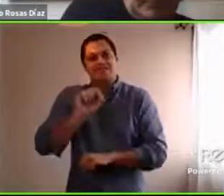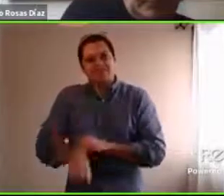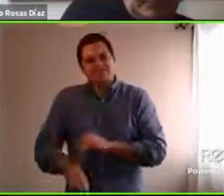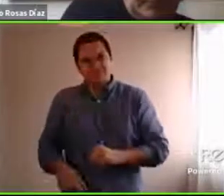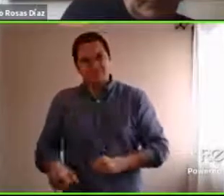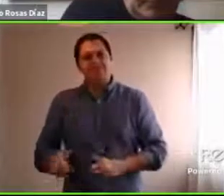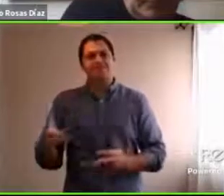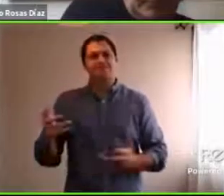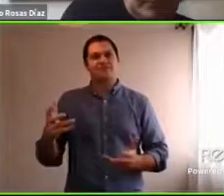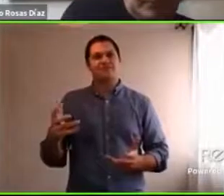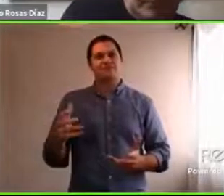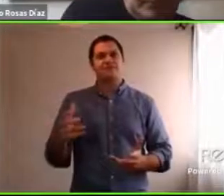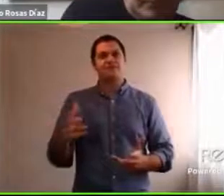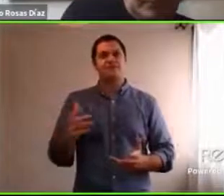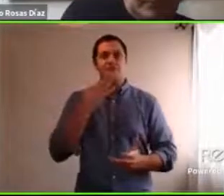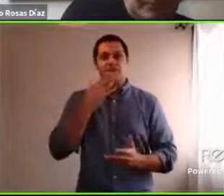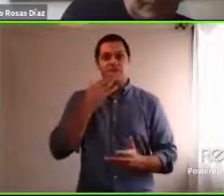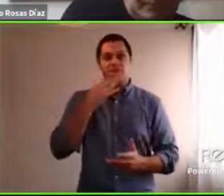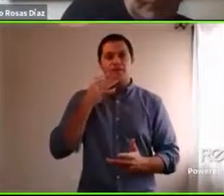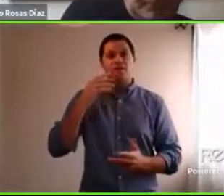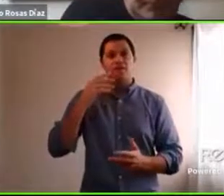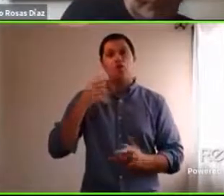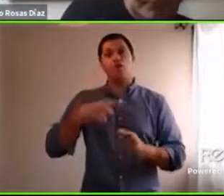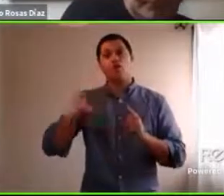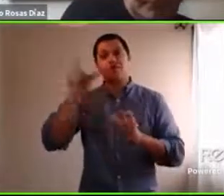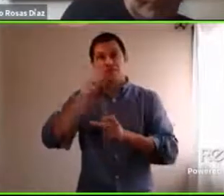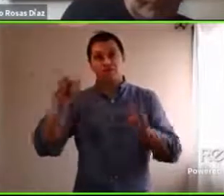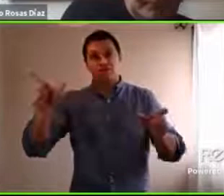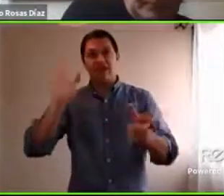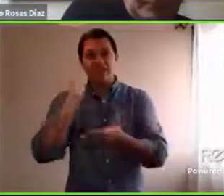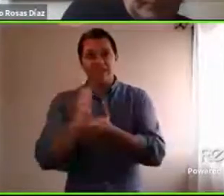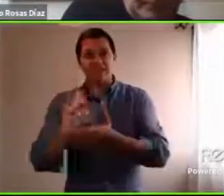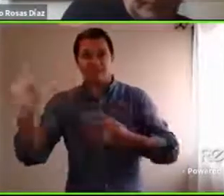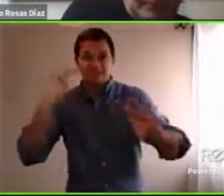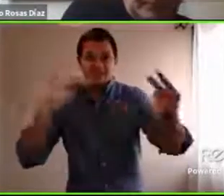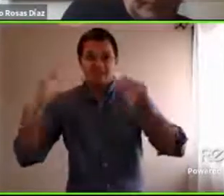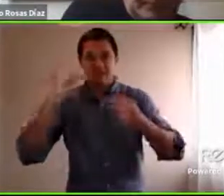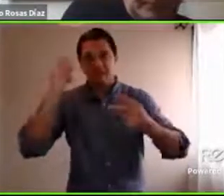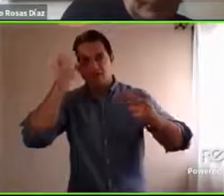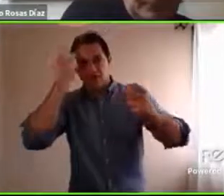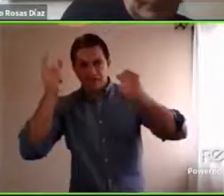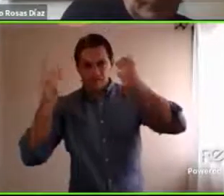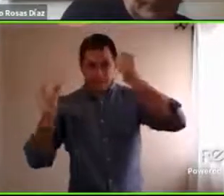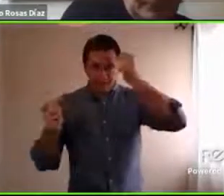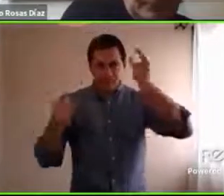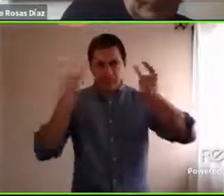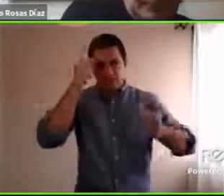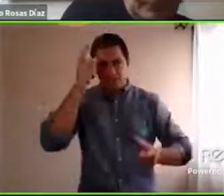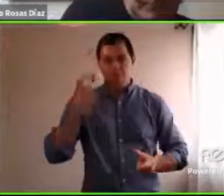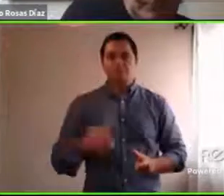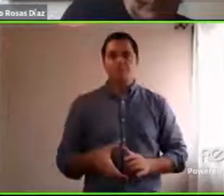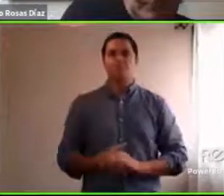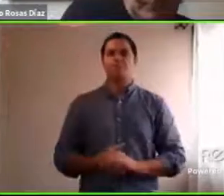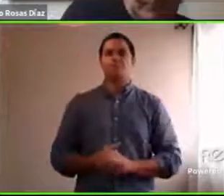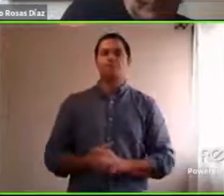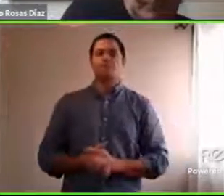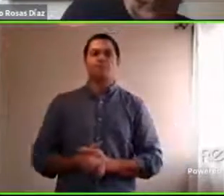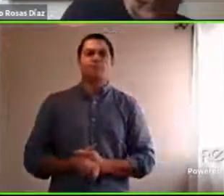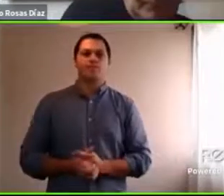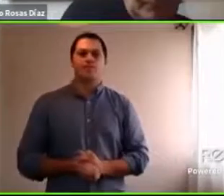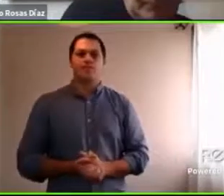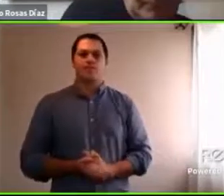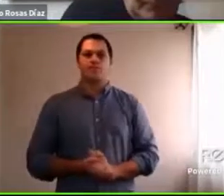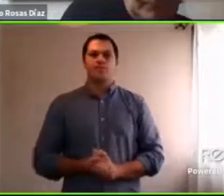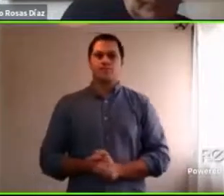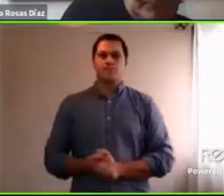y humanizarnos entre todos claro sería como flexibilidad flexibilizar también nuestra exigencia ¿no? como decía